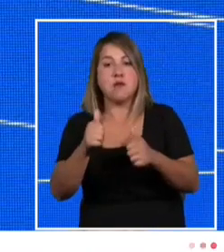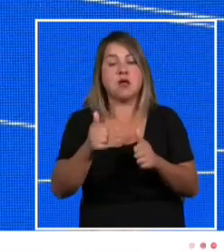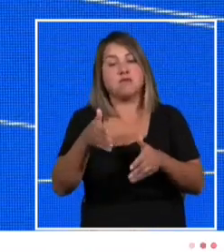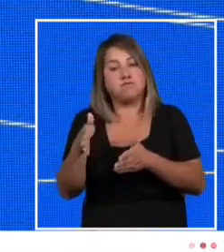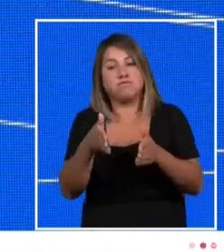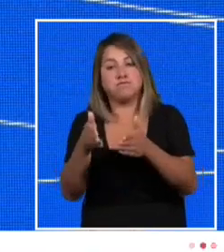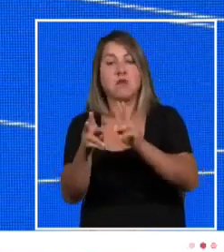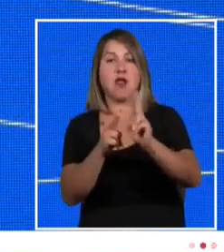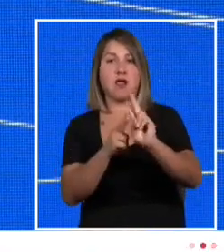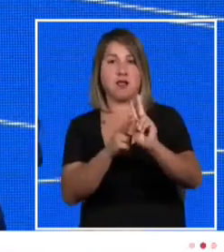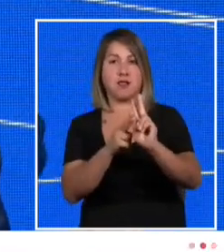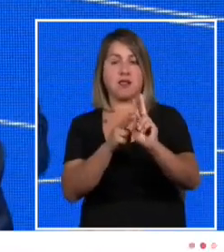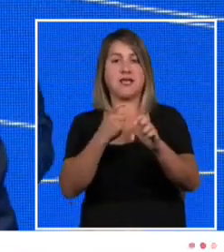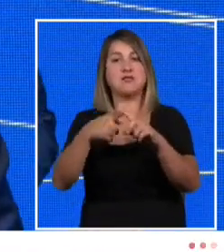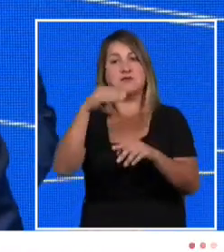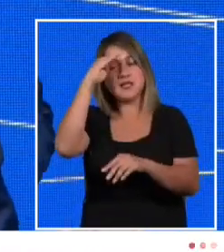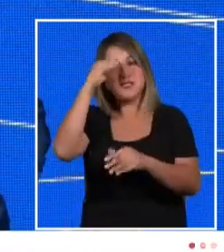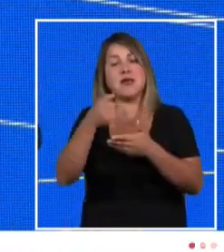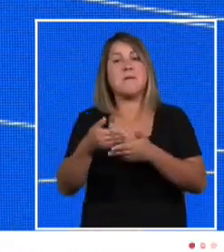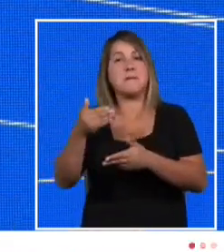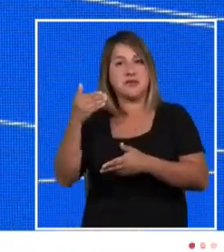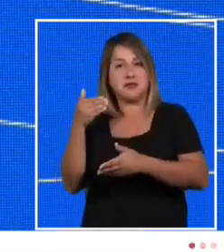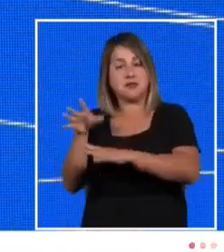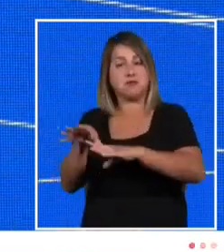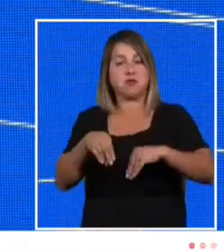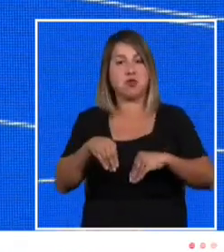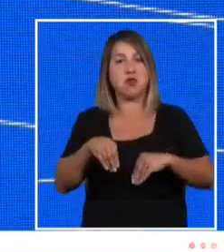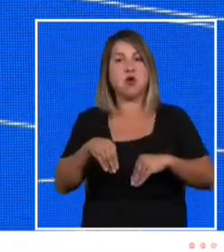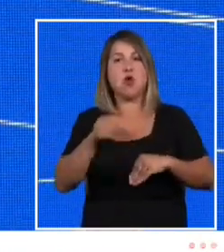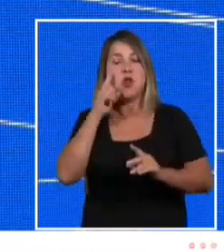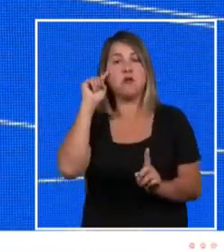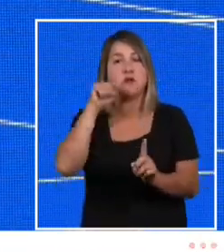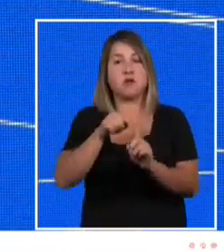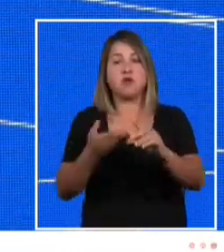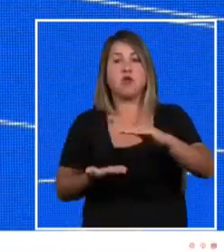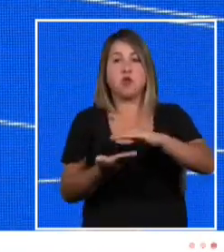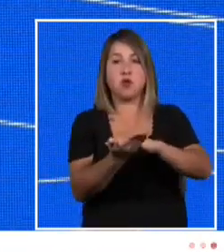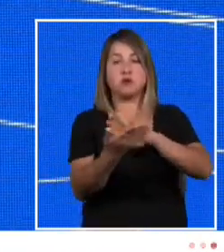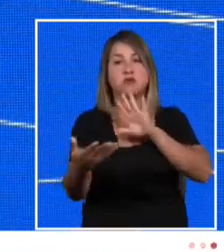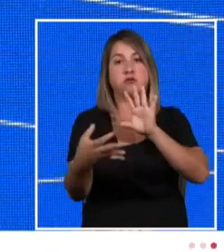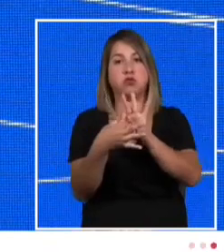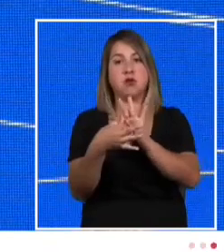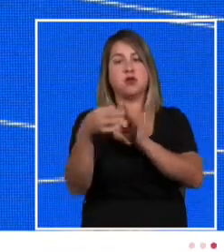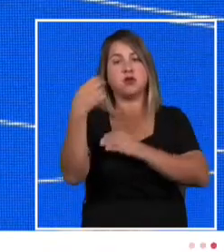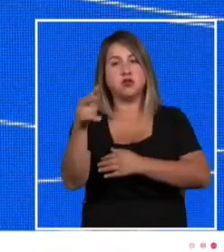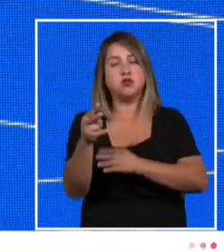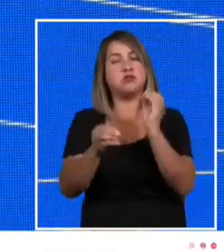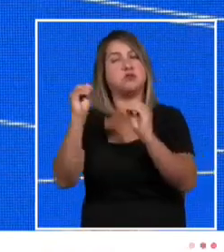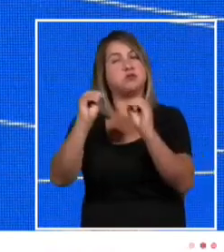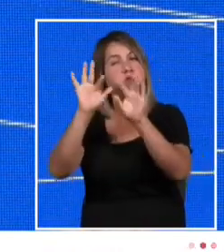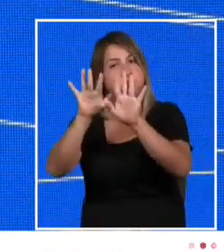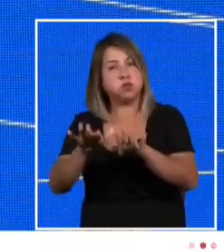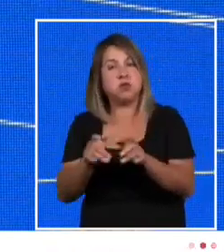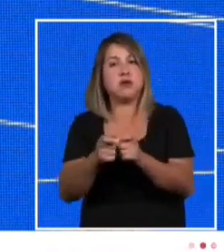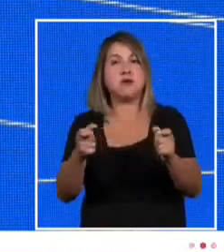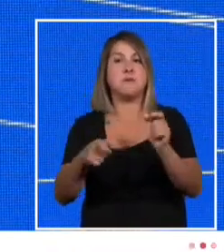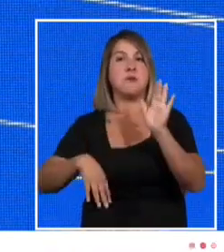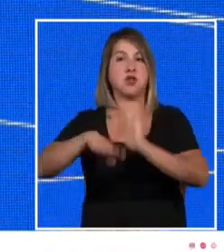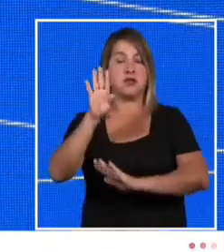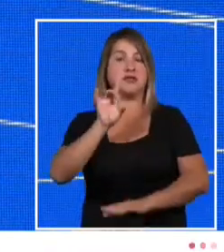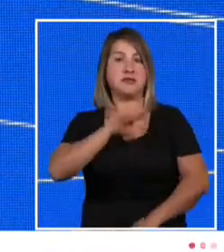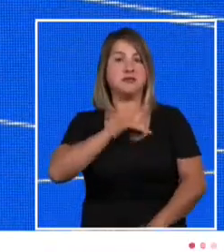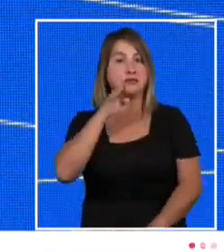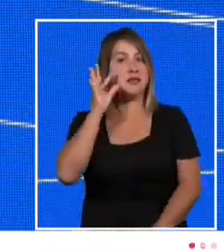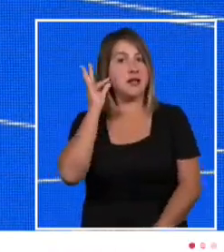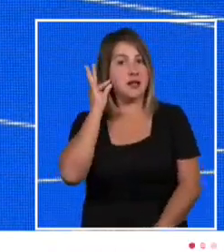integrándola. Y su tarea es convenir una propuesta que sea abrazada como suya por una amplia mayoría de chilenos y